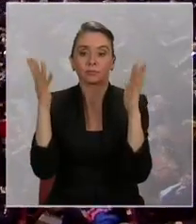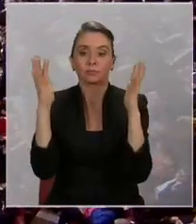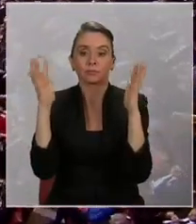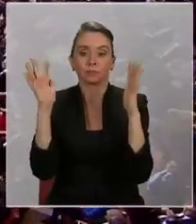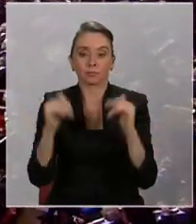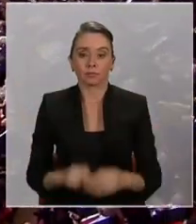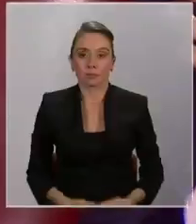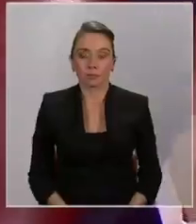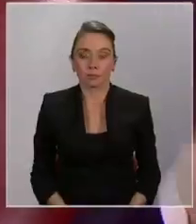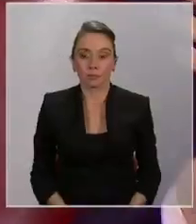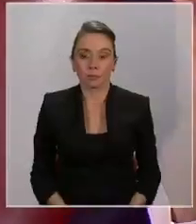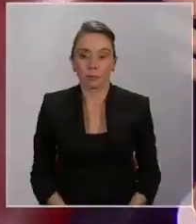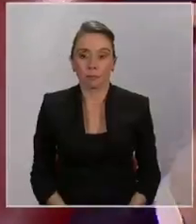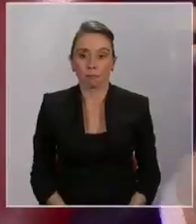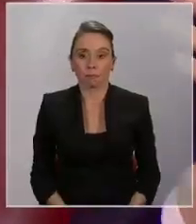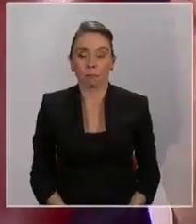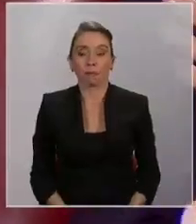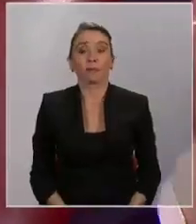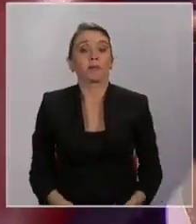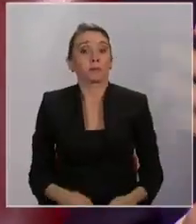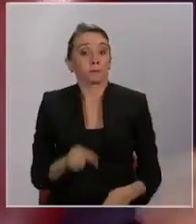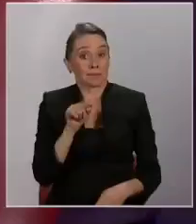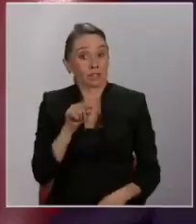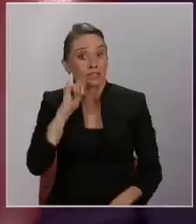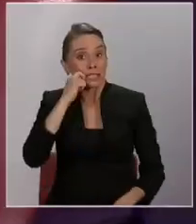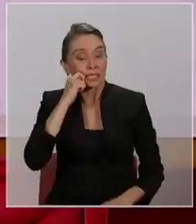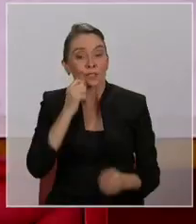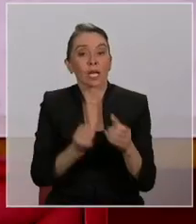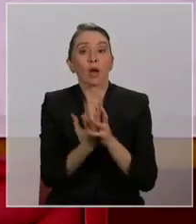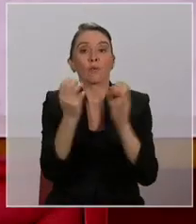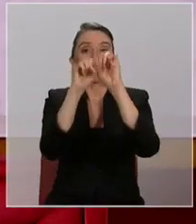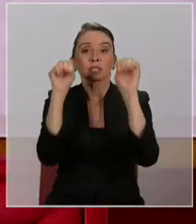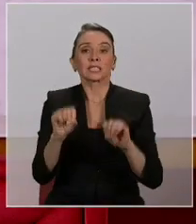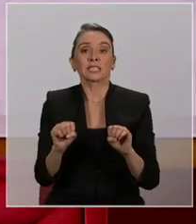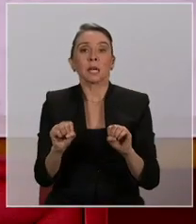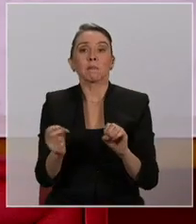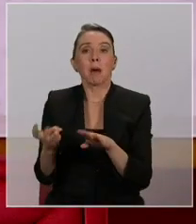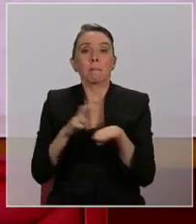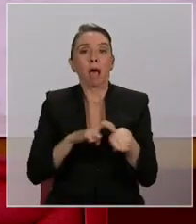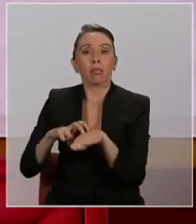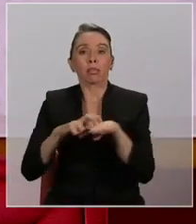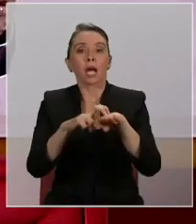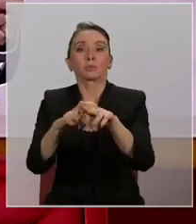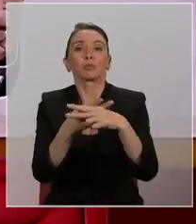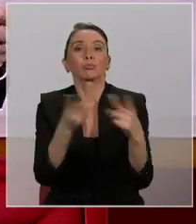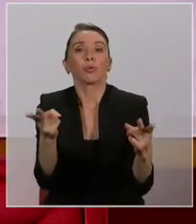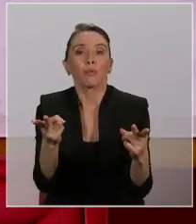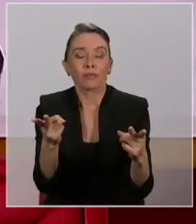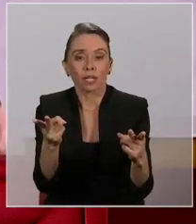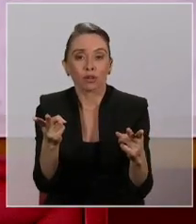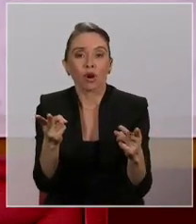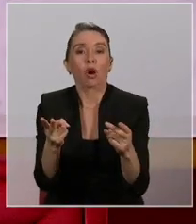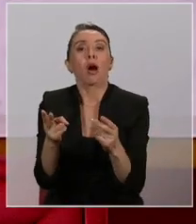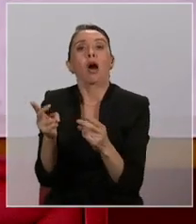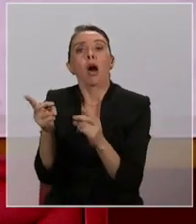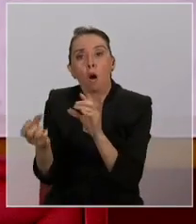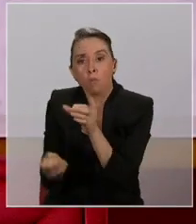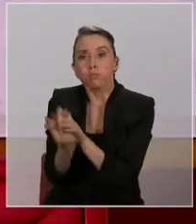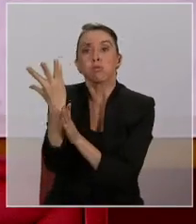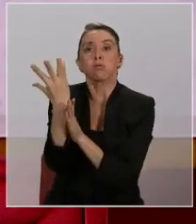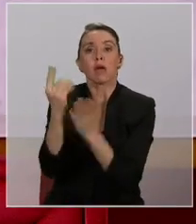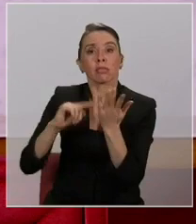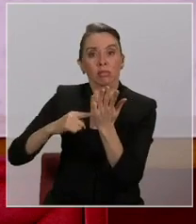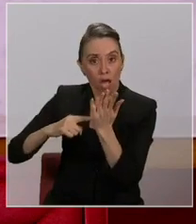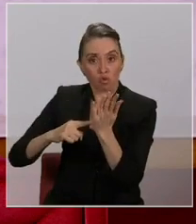Esto va a significar un nuevo sistema de transporte público que recoge las nuevas tecnologías